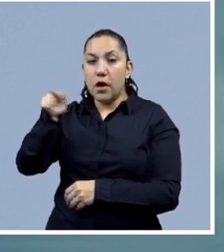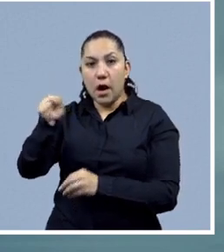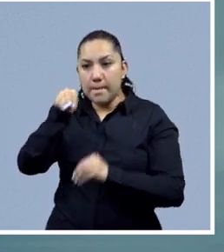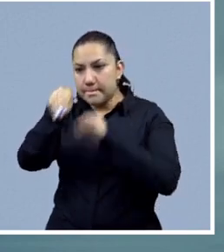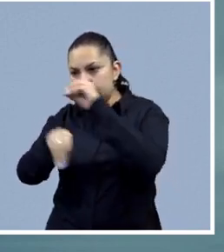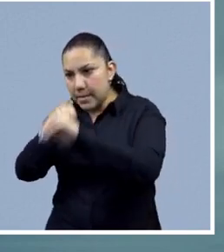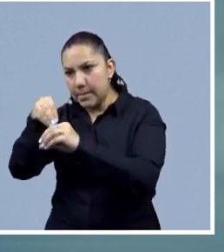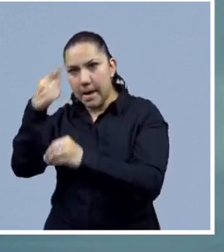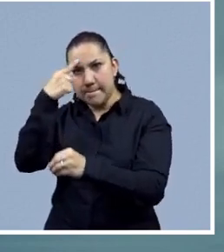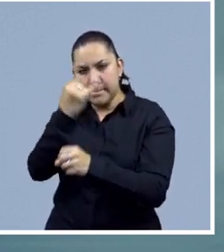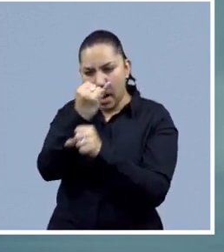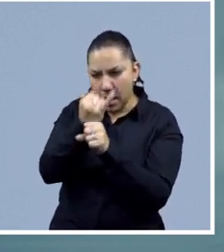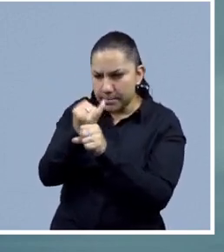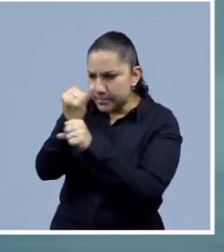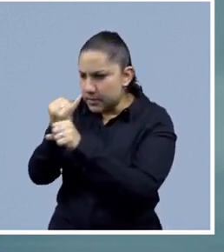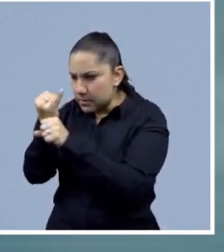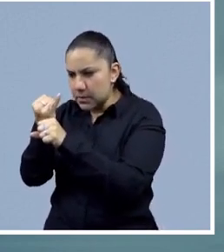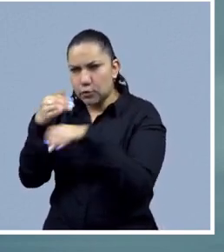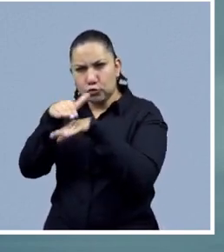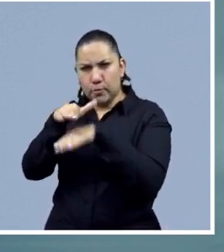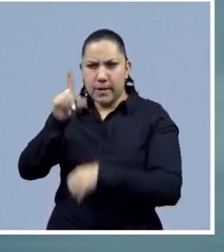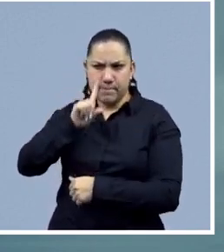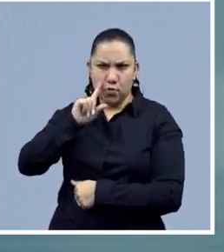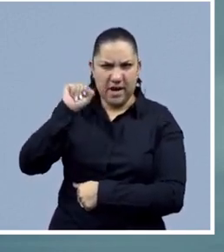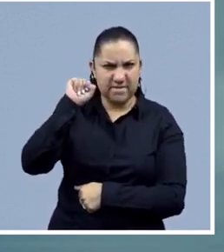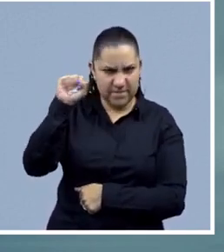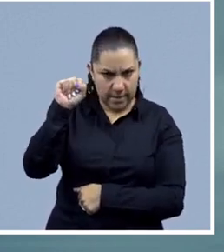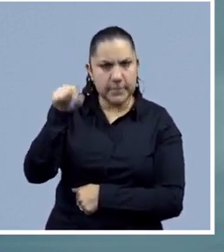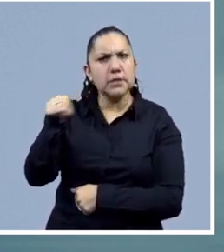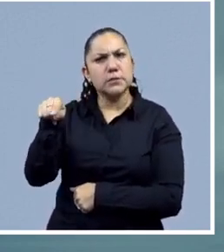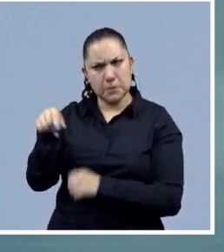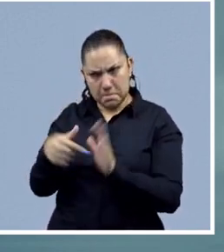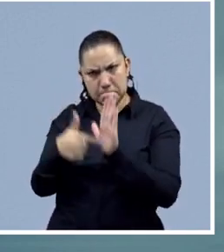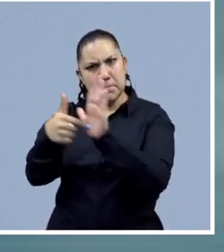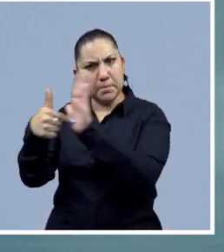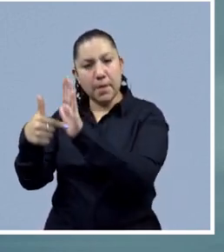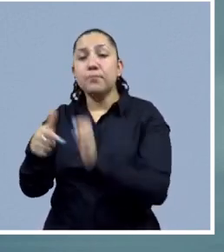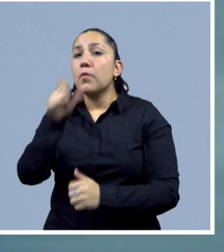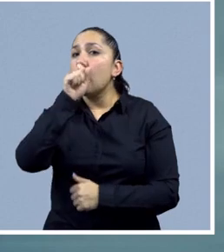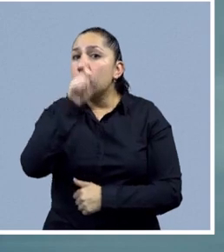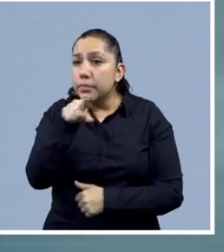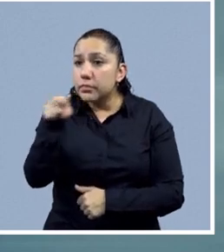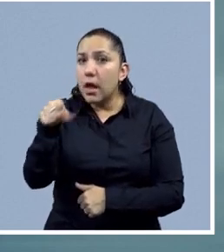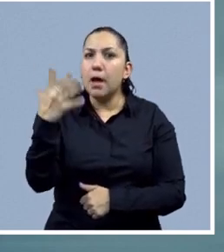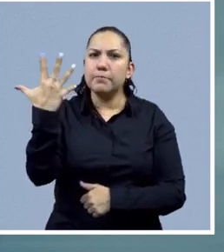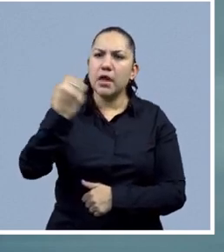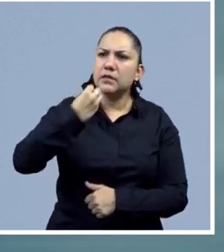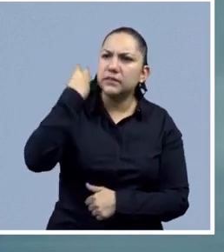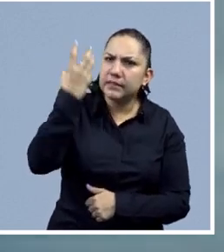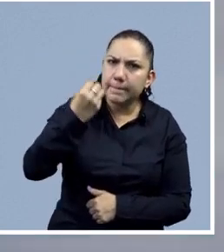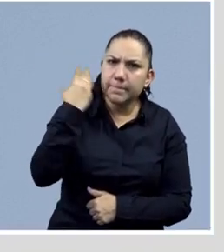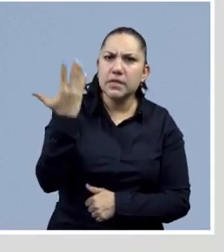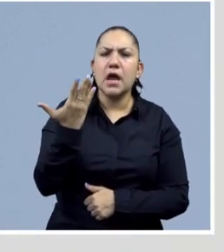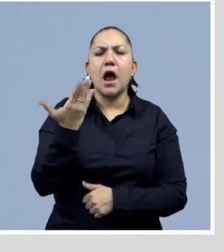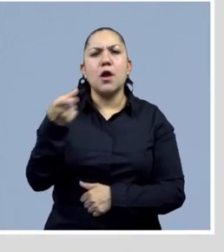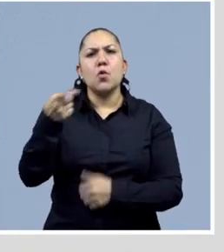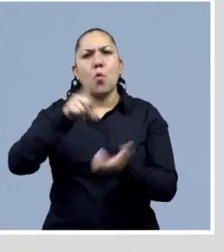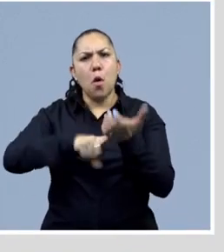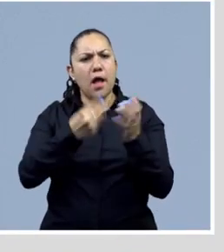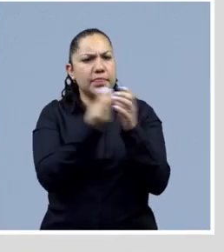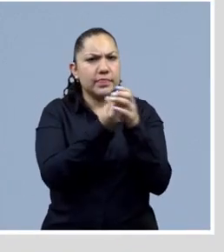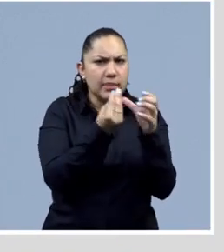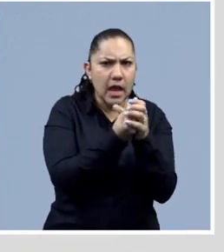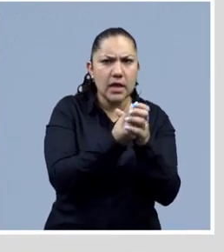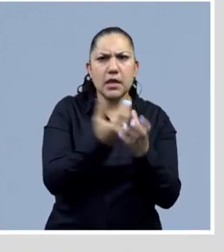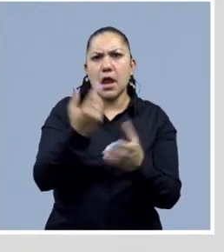Virginia Woolf, activismo académico feminista, por mencionar algunos. En este espacio además se ofrecen seminarios de posgrado,